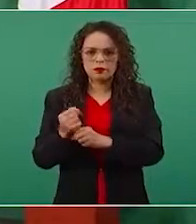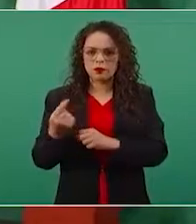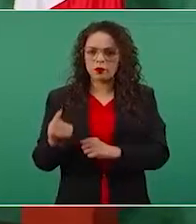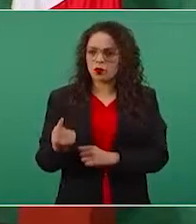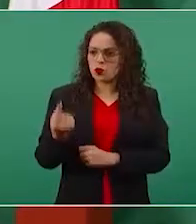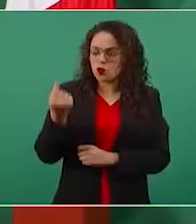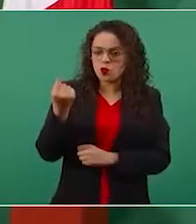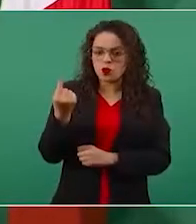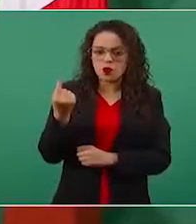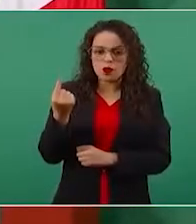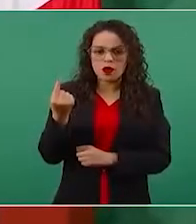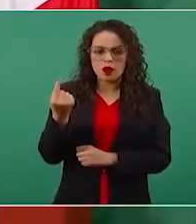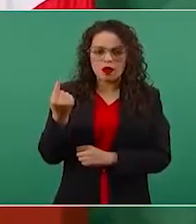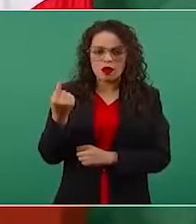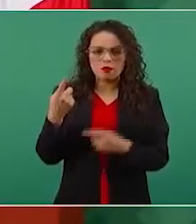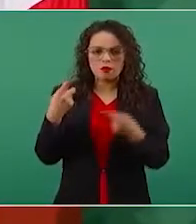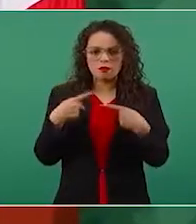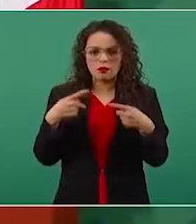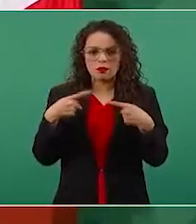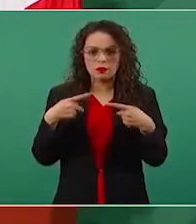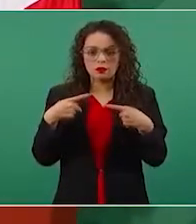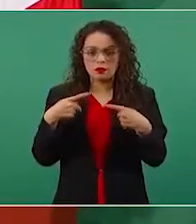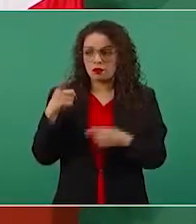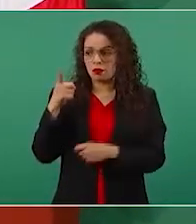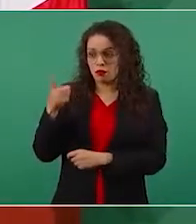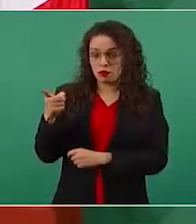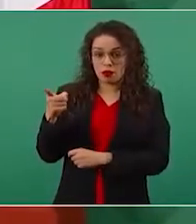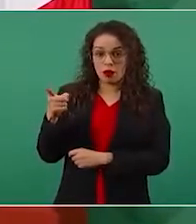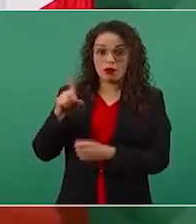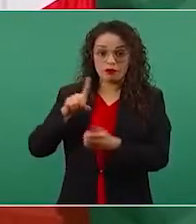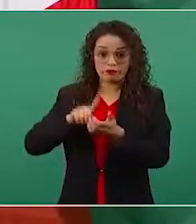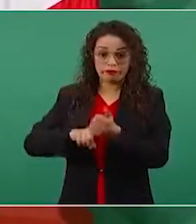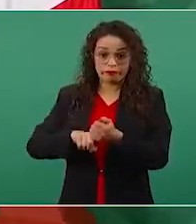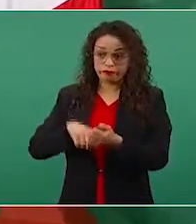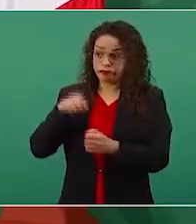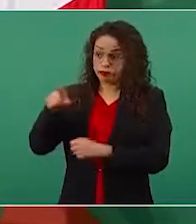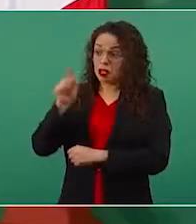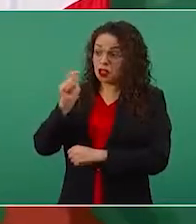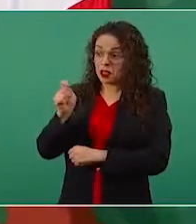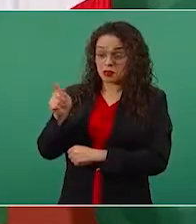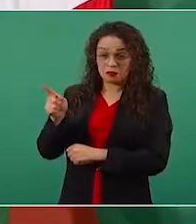como testigo protegido da a conocer